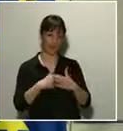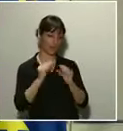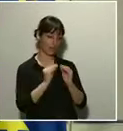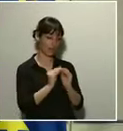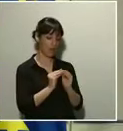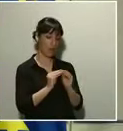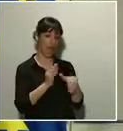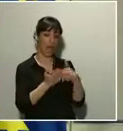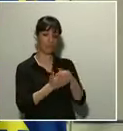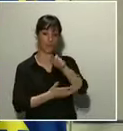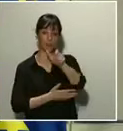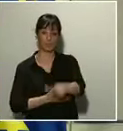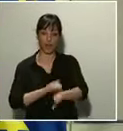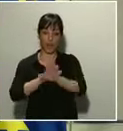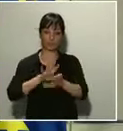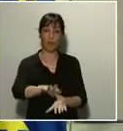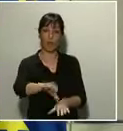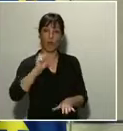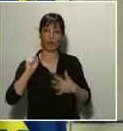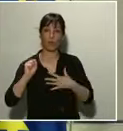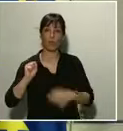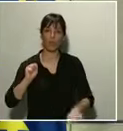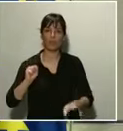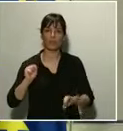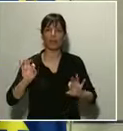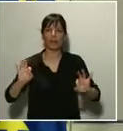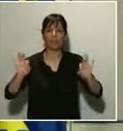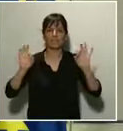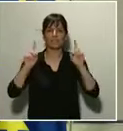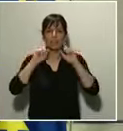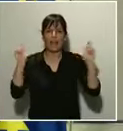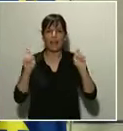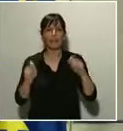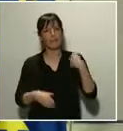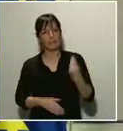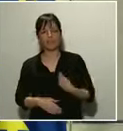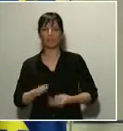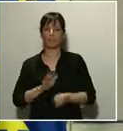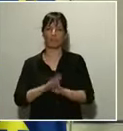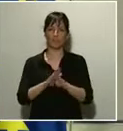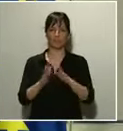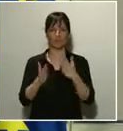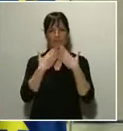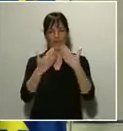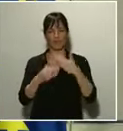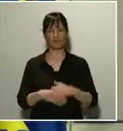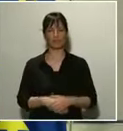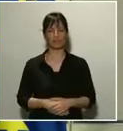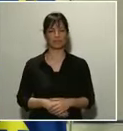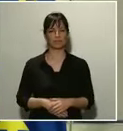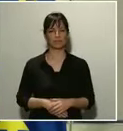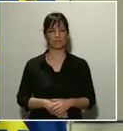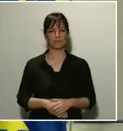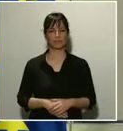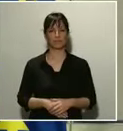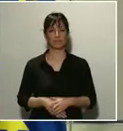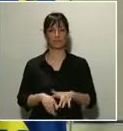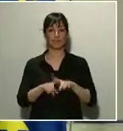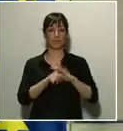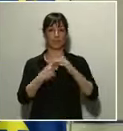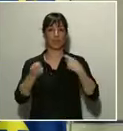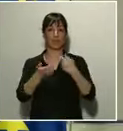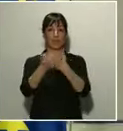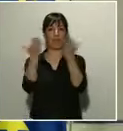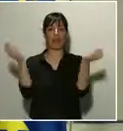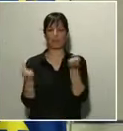inclusive en circunstancias como las que vivimos. Algunos comentarios en relación con la situación de mercado. En los días